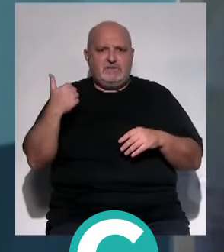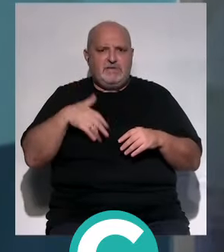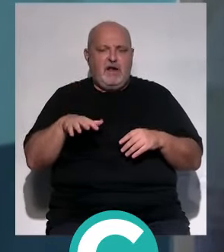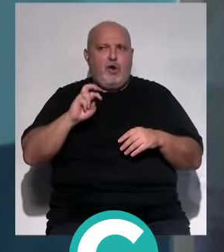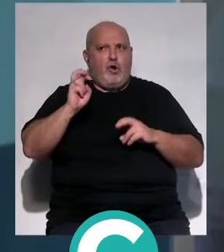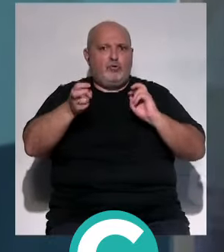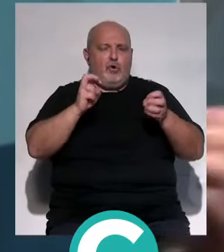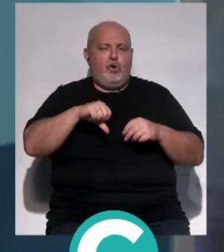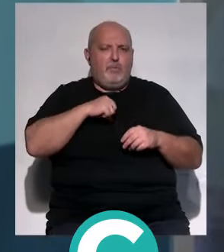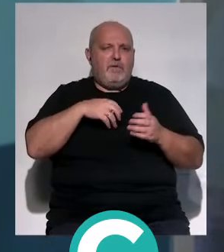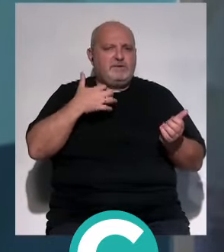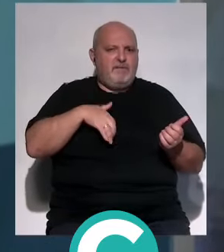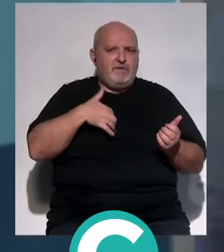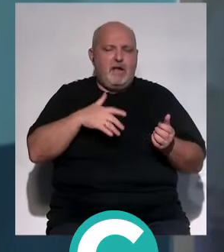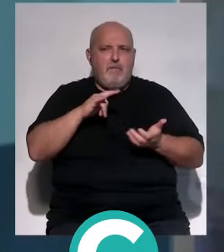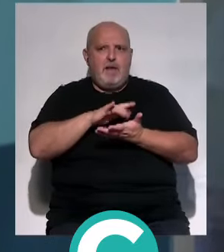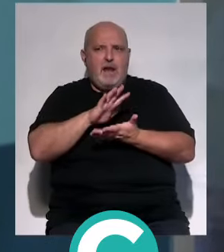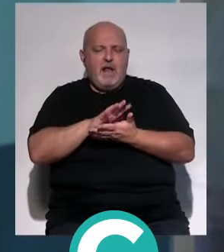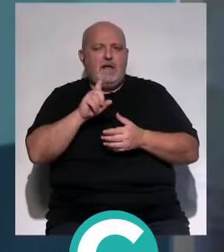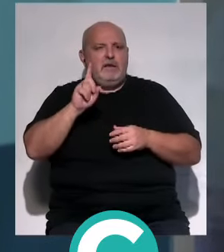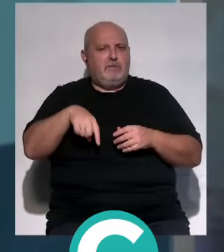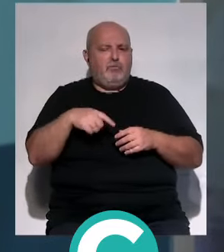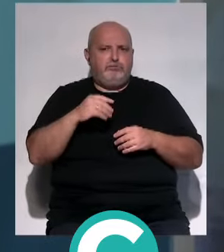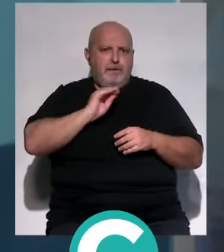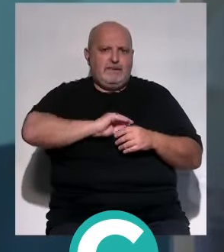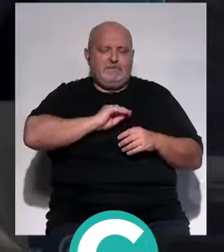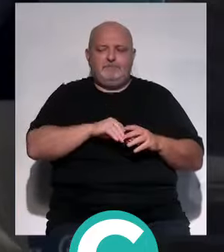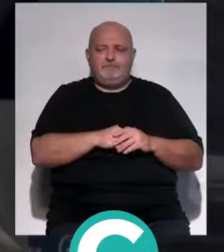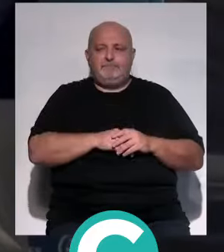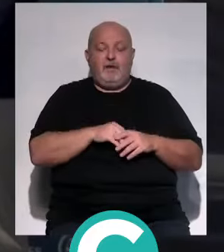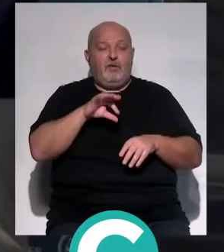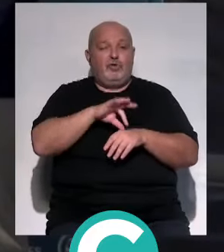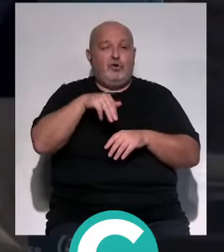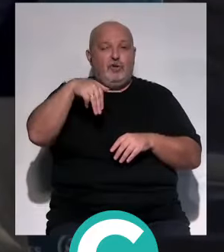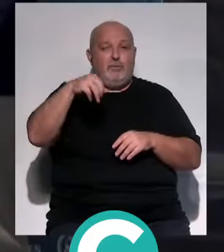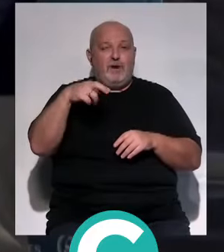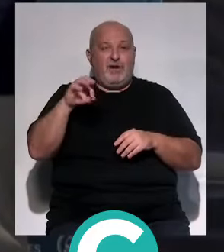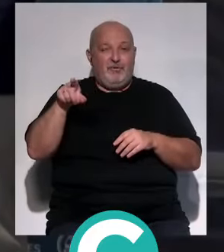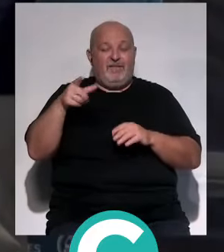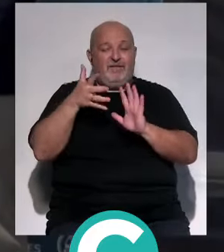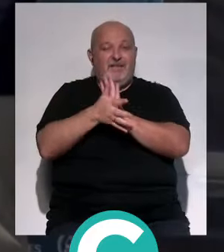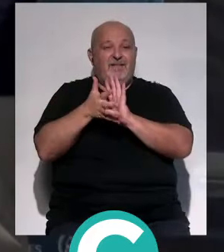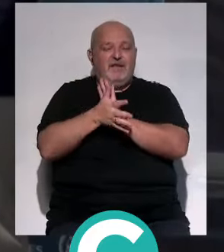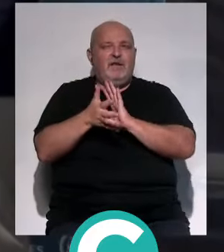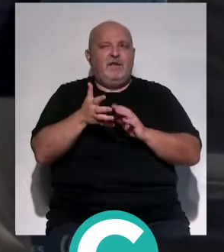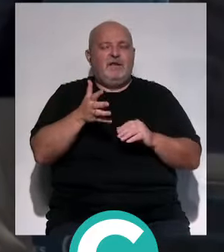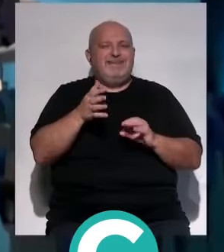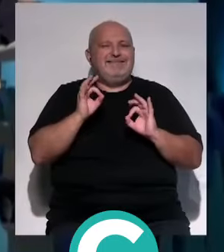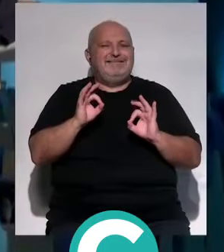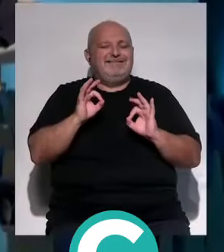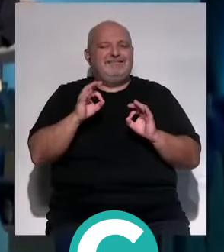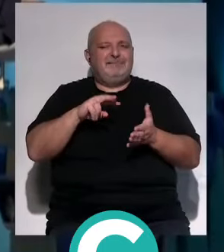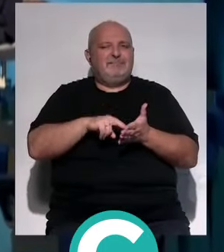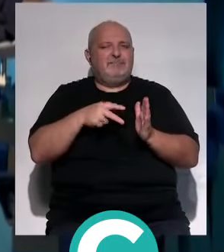Otros hospitales como Sevilla, como Málaga, son también muy, muy potentes. El doctor Moreno ha incidido también en los adelantos en